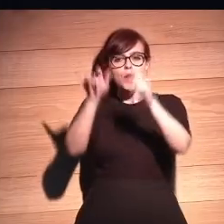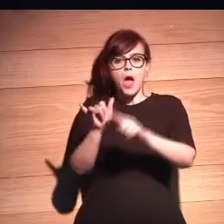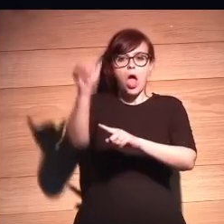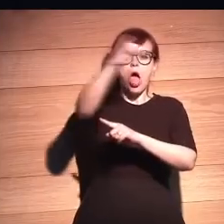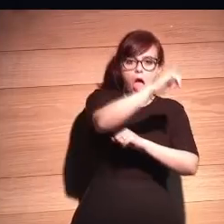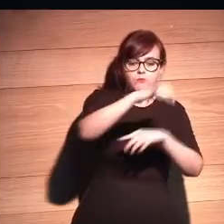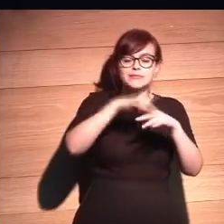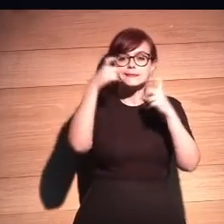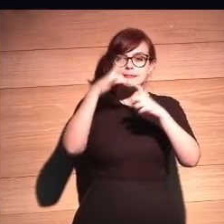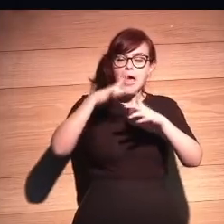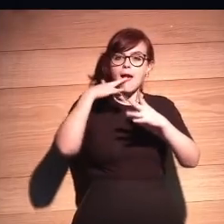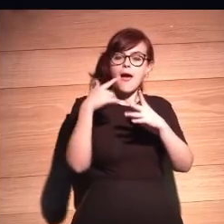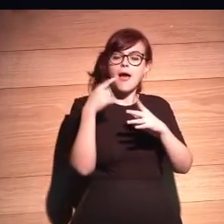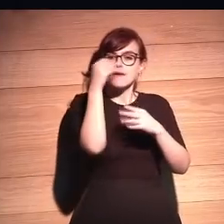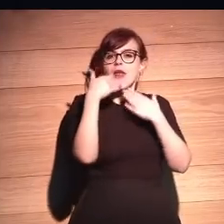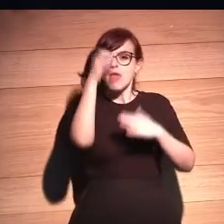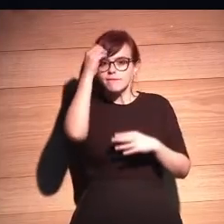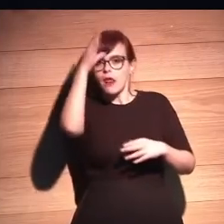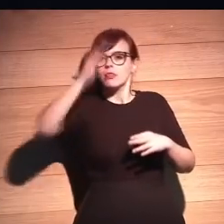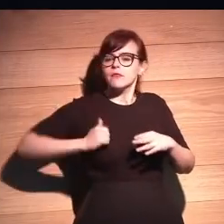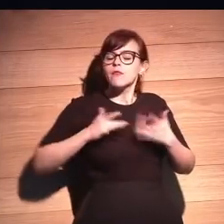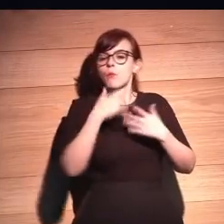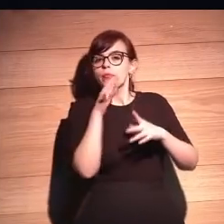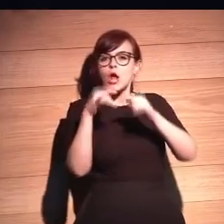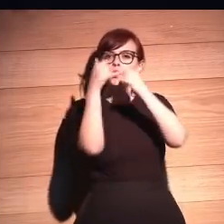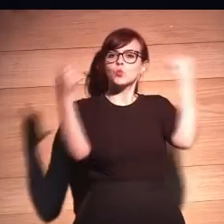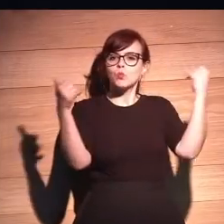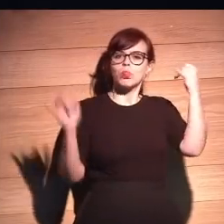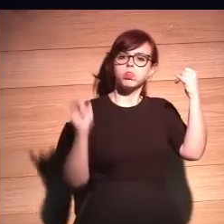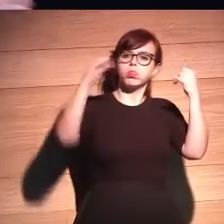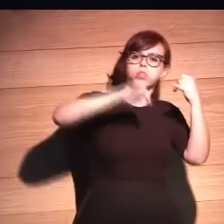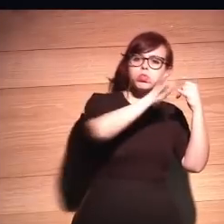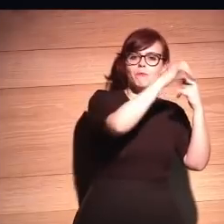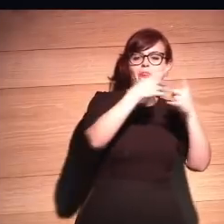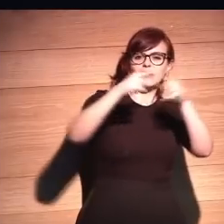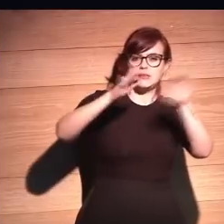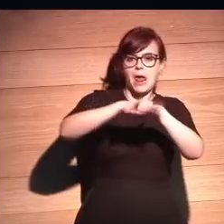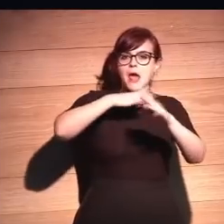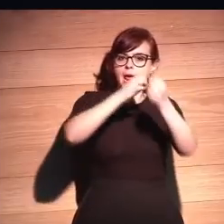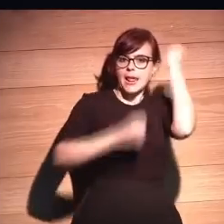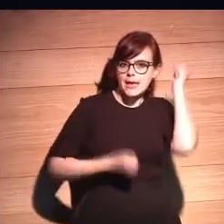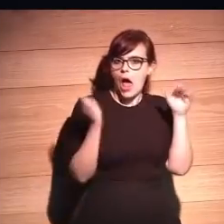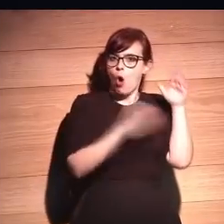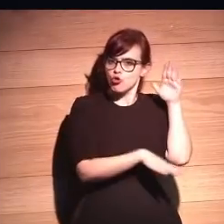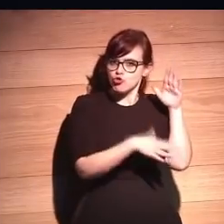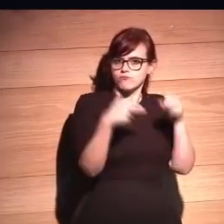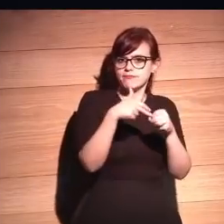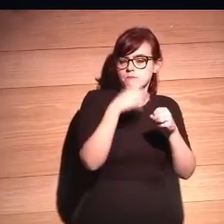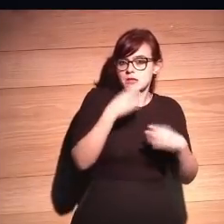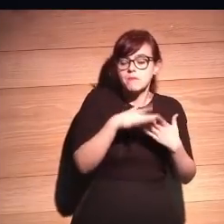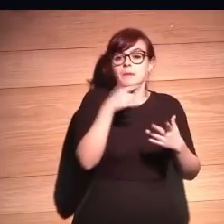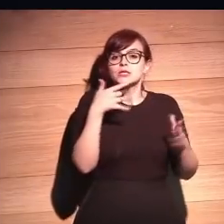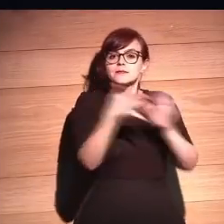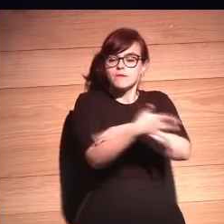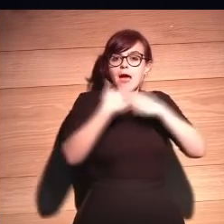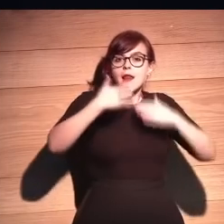que empecemos a considerar que partes de nuestra organización social son más técnicas de lo que creemos y no dependen de que haya una pelea entre